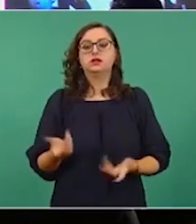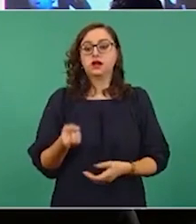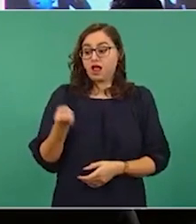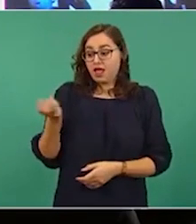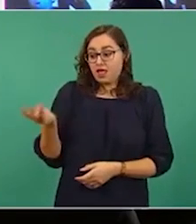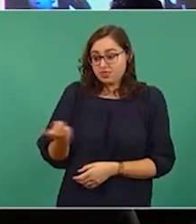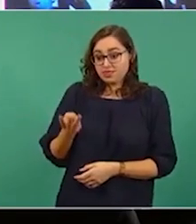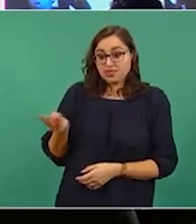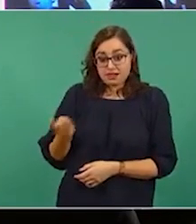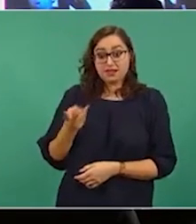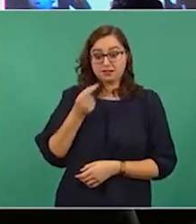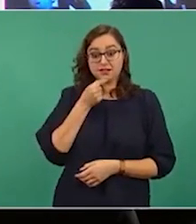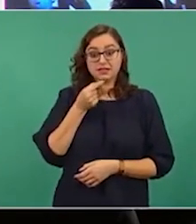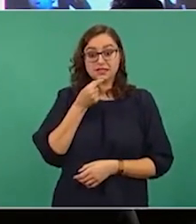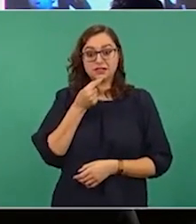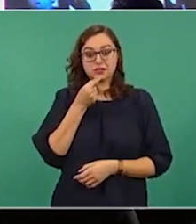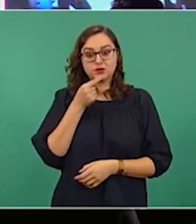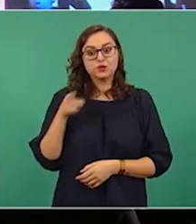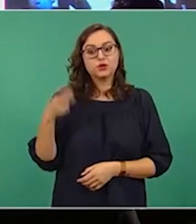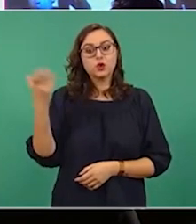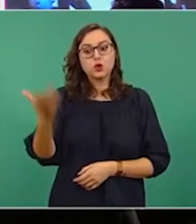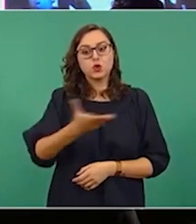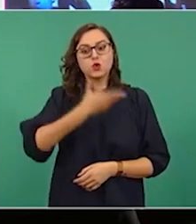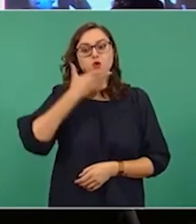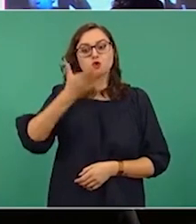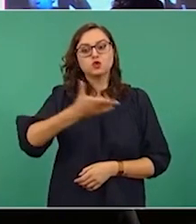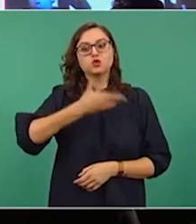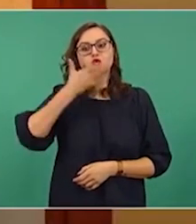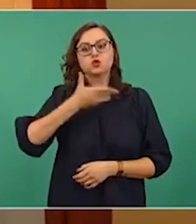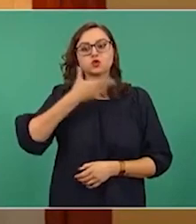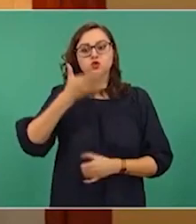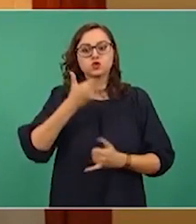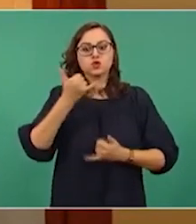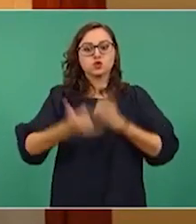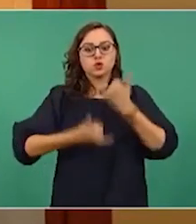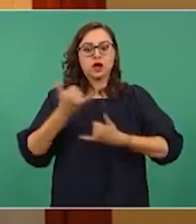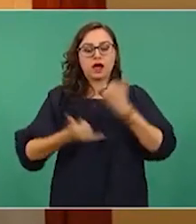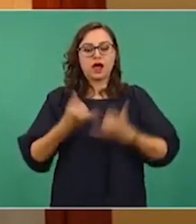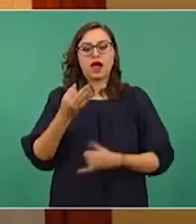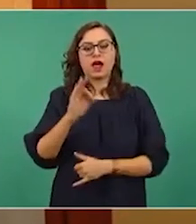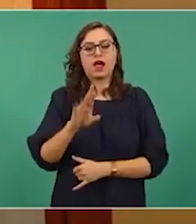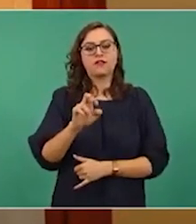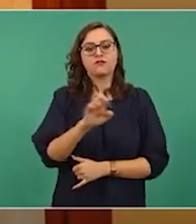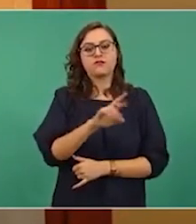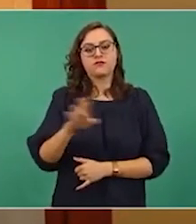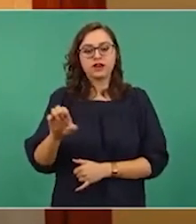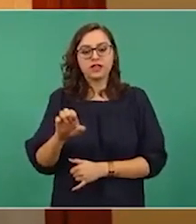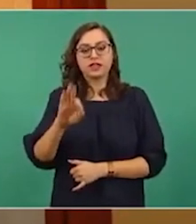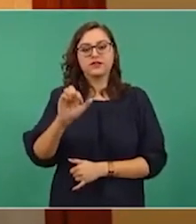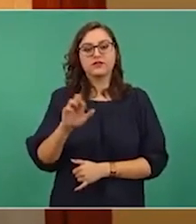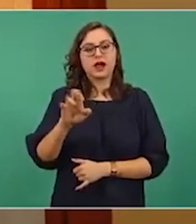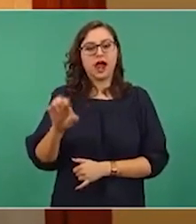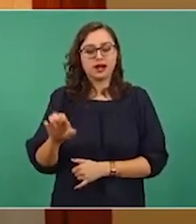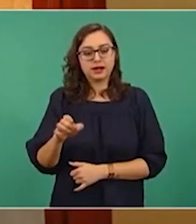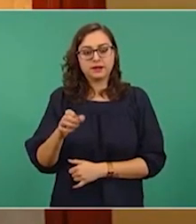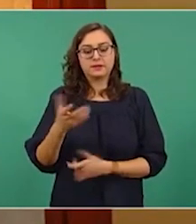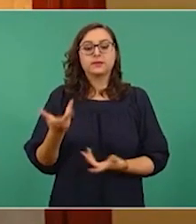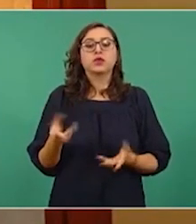menores rescatados son usuarios del videojuego Free Fire, que se caracteriza por poder